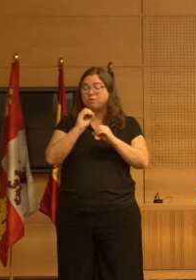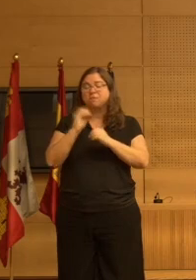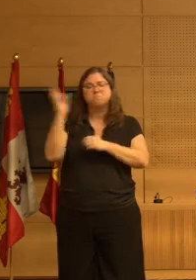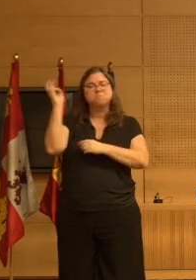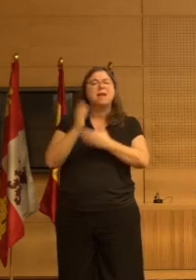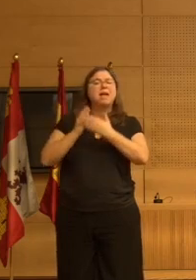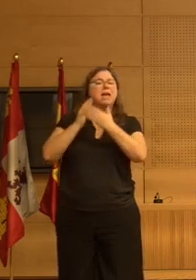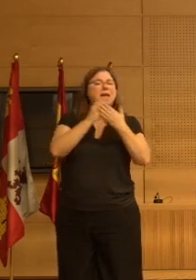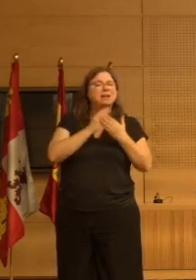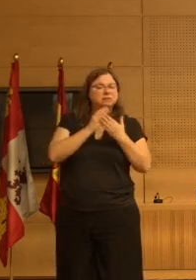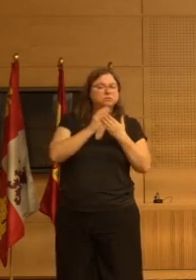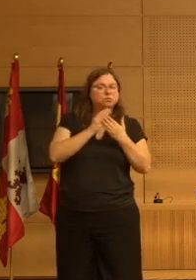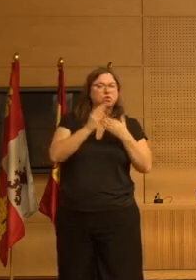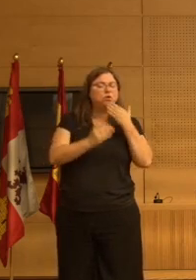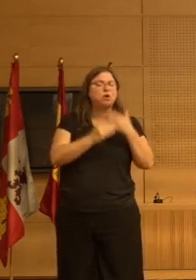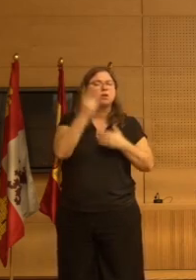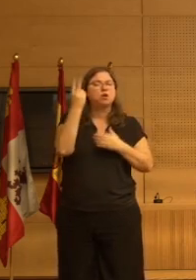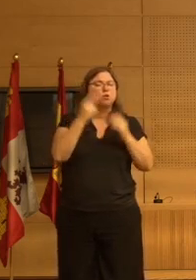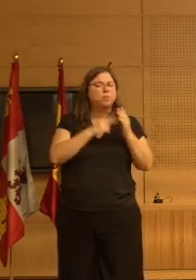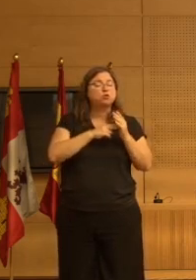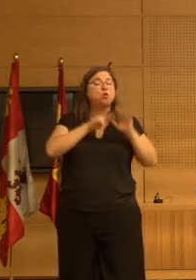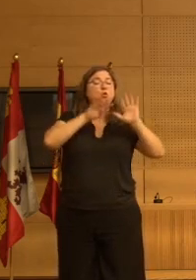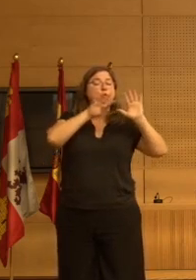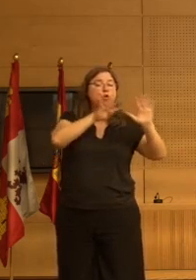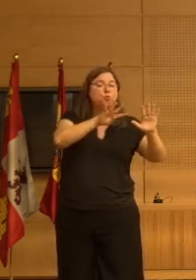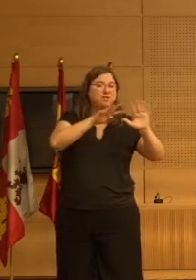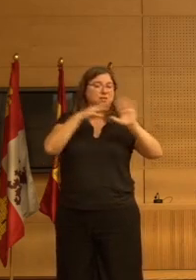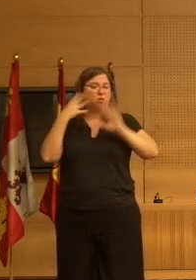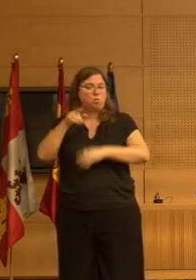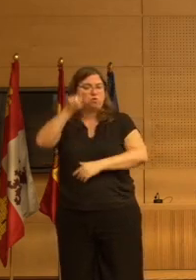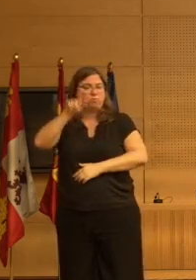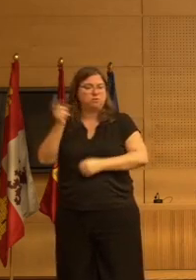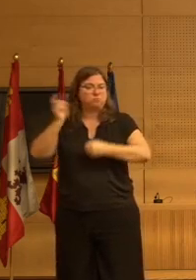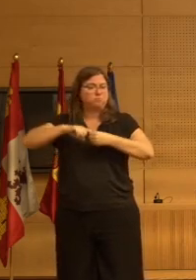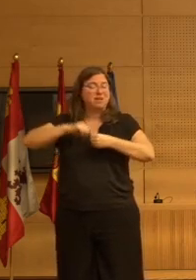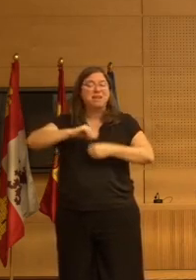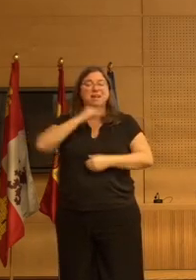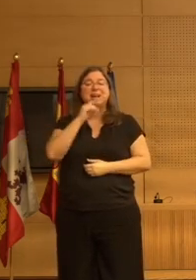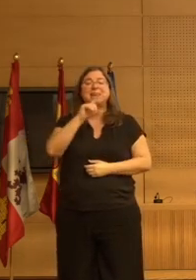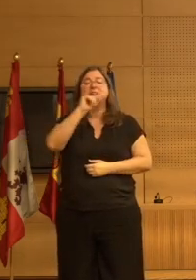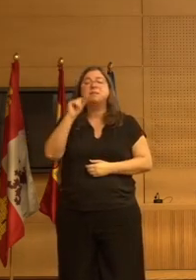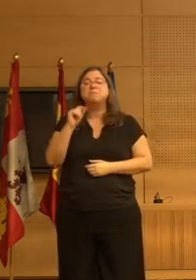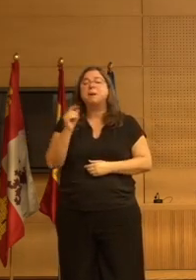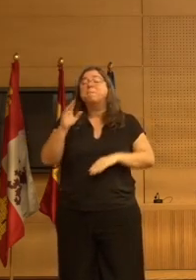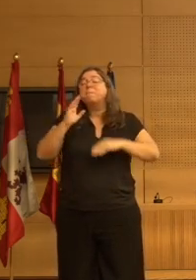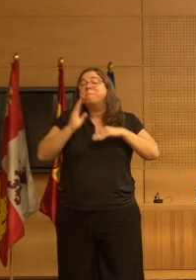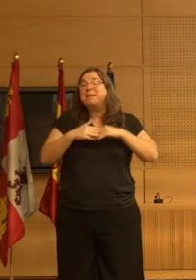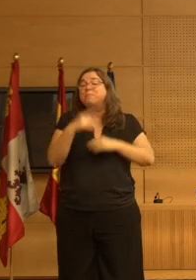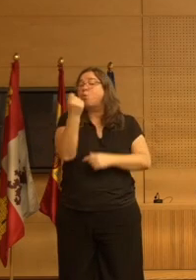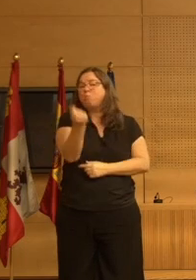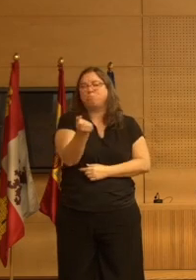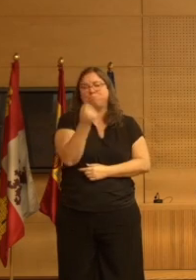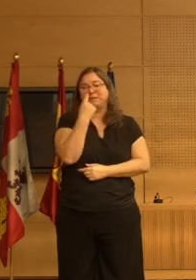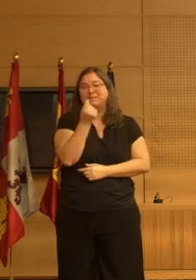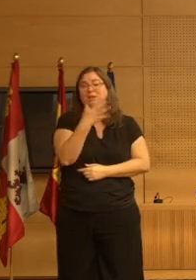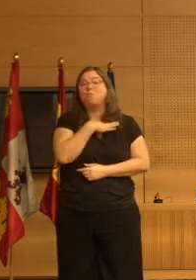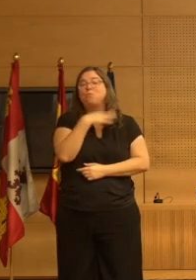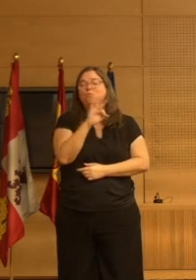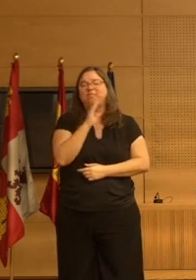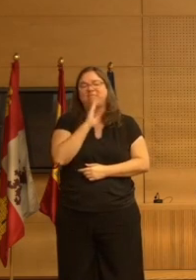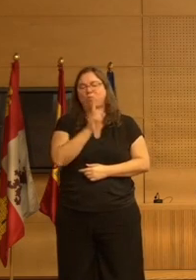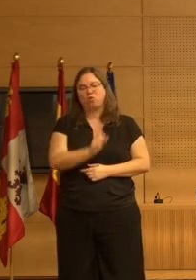estudio consecutivo de los 94 pacientes que ingresan casi el 100% tienen al menos un fármaco potencialmente